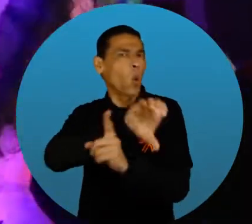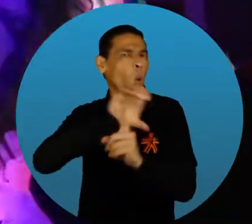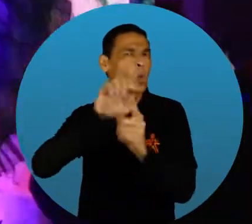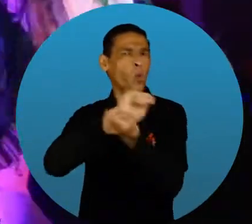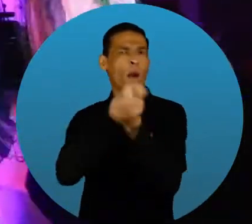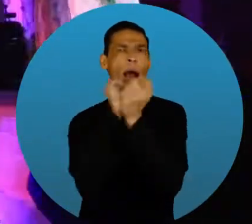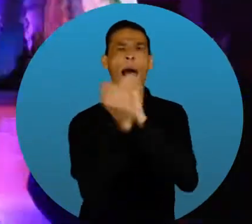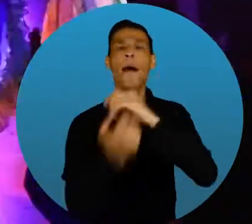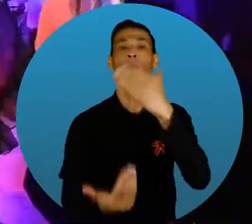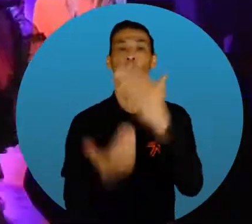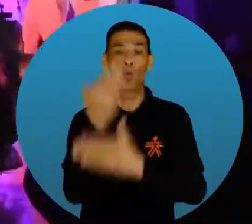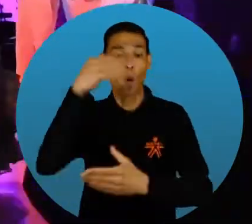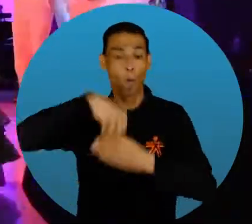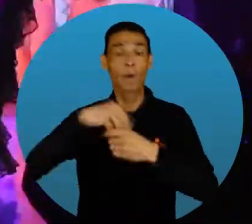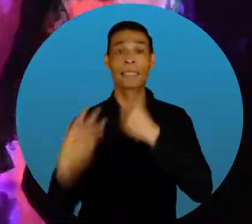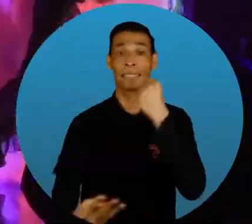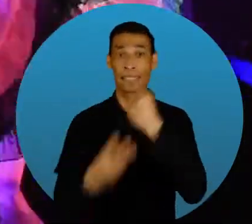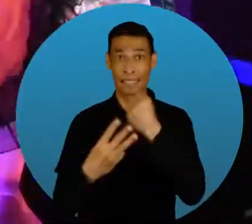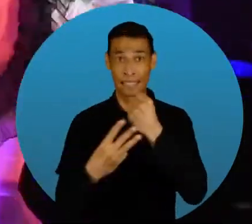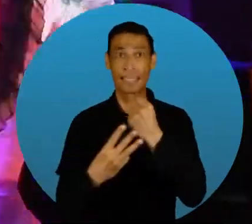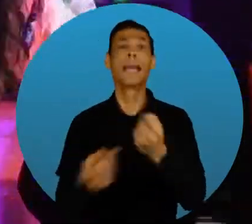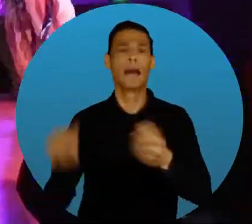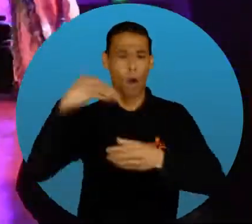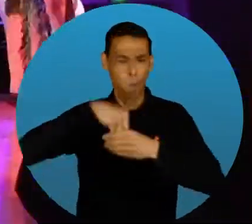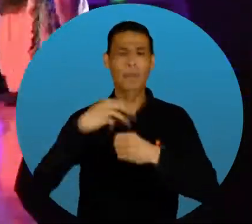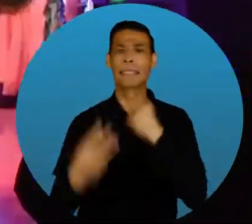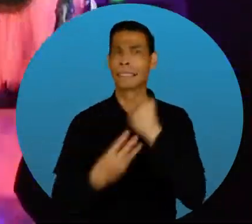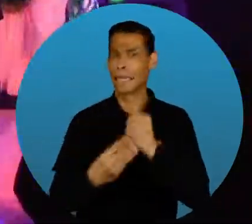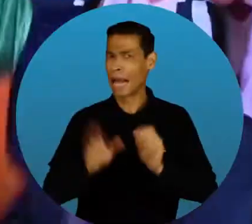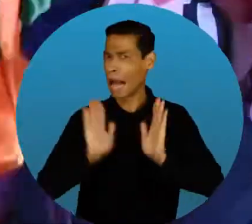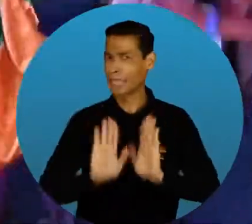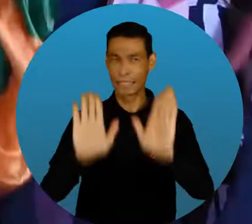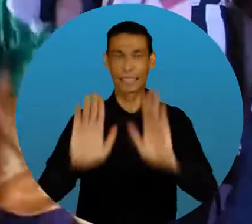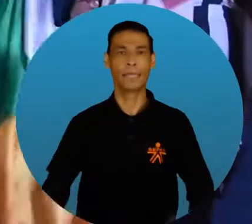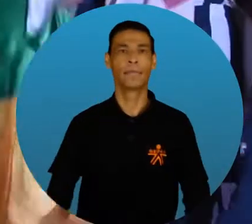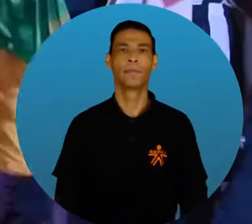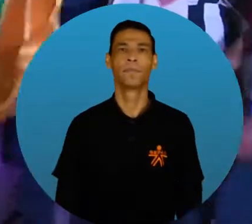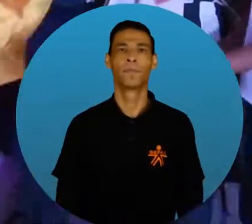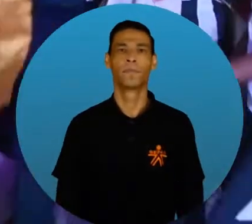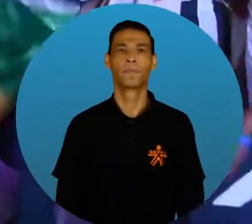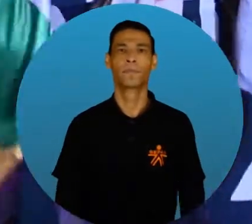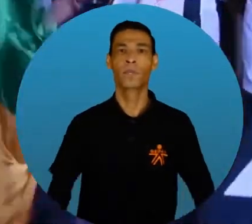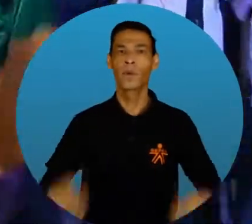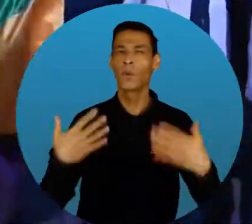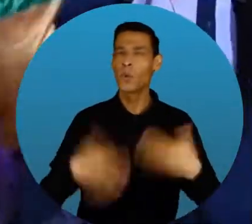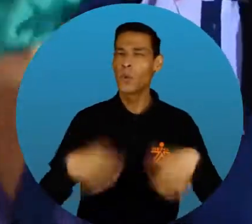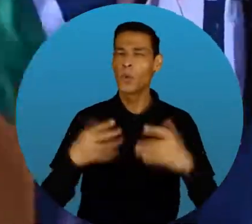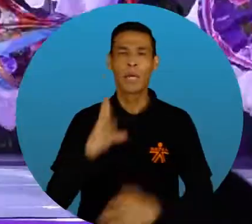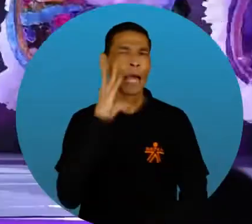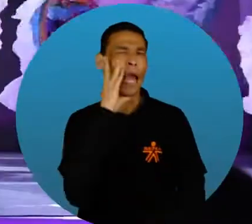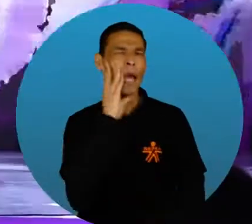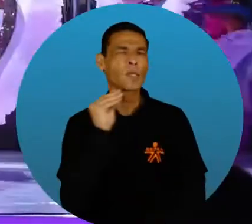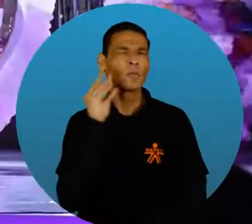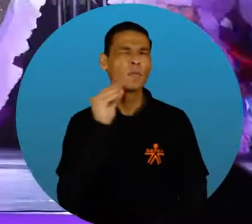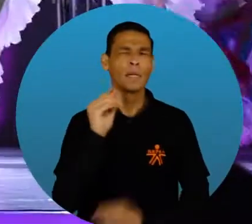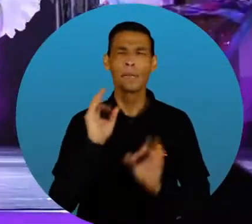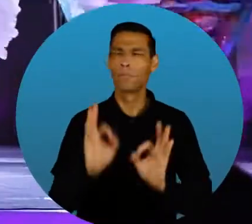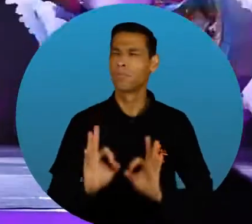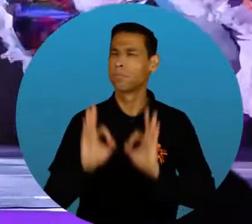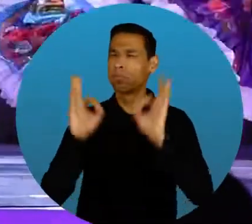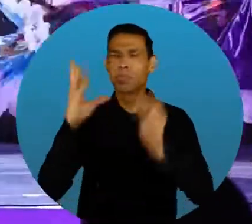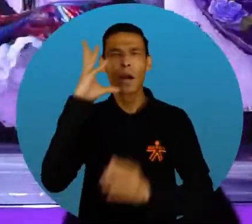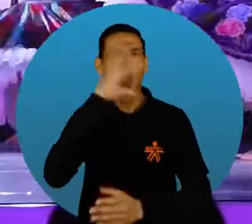cultural Que ha asumido la entidad y que hace parte también del ADN del Sena Vivimos una experiencia maravillosa con